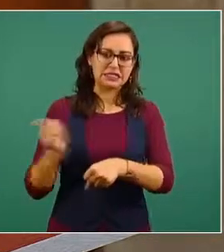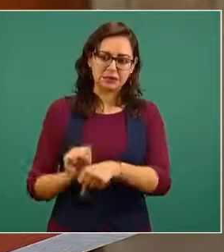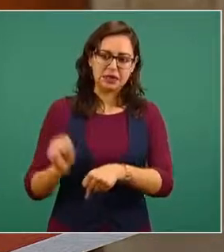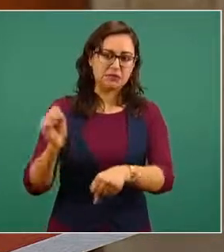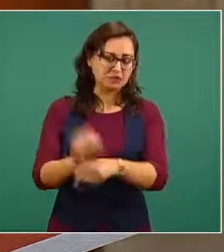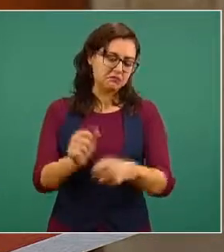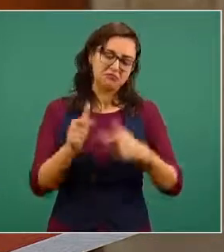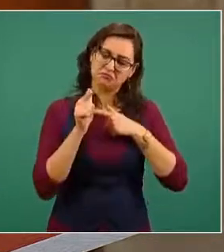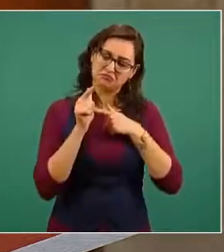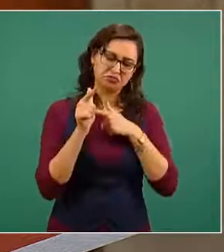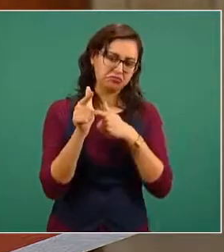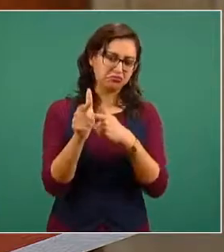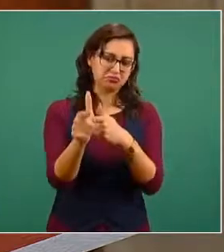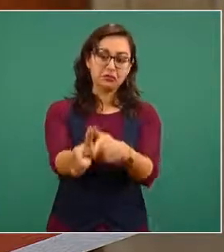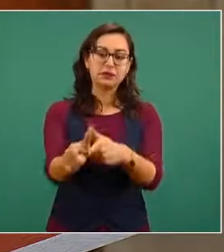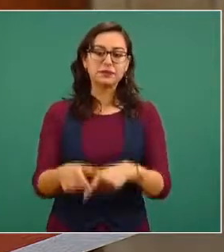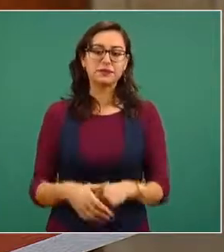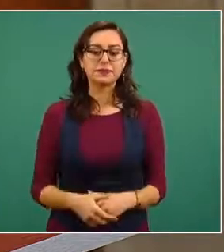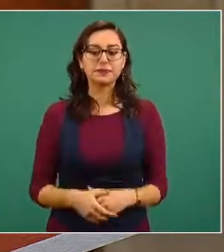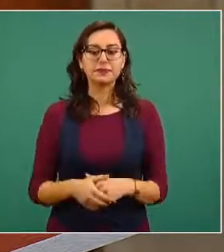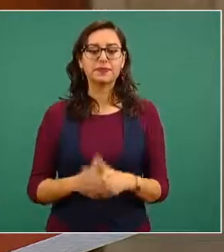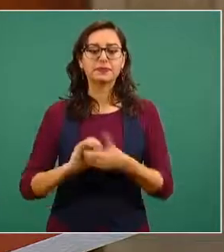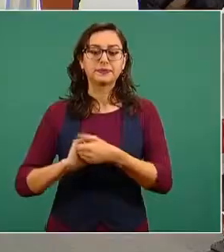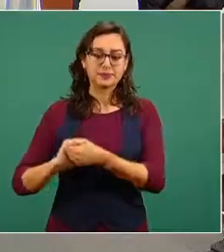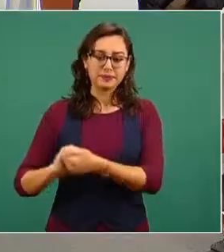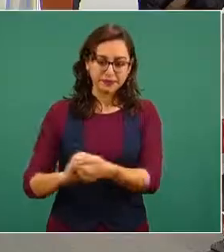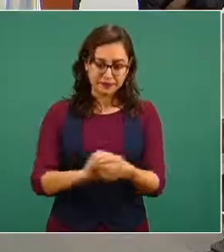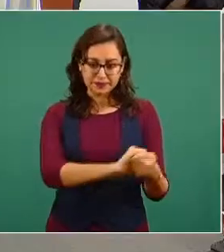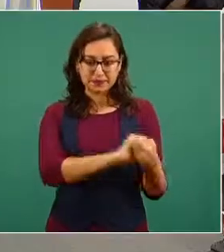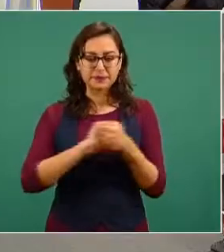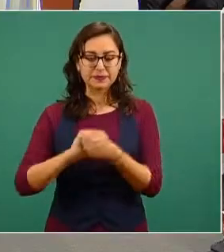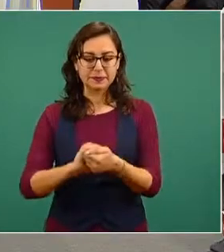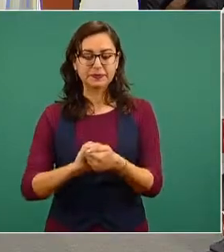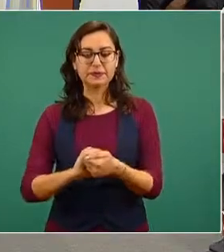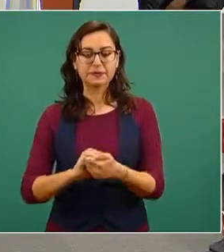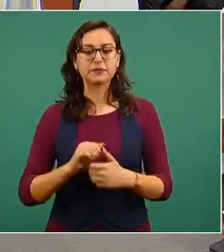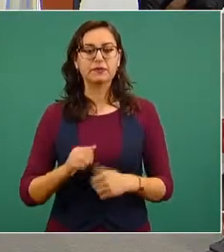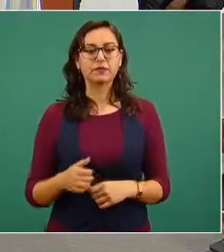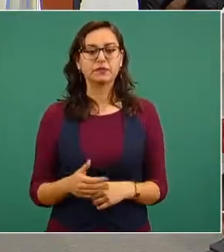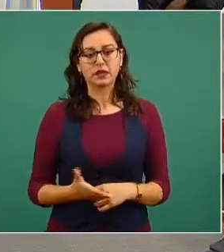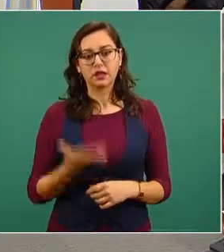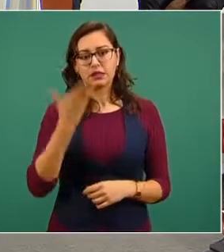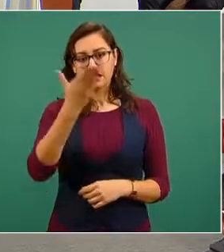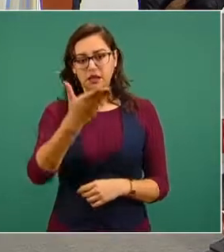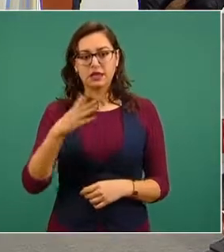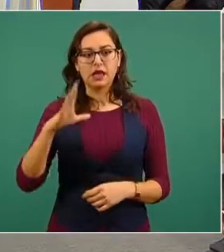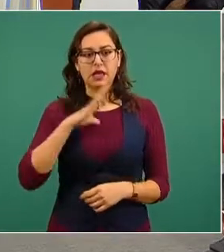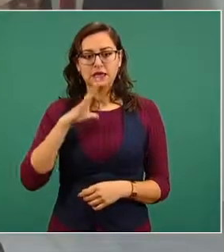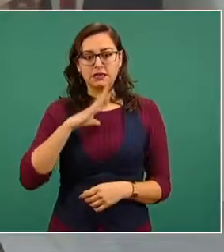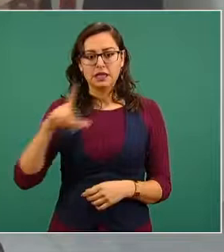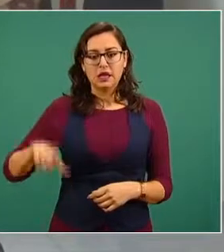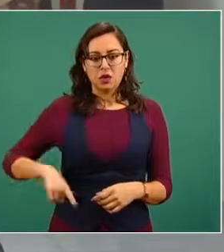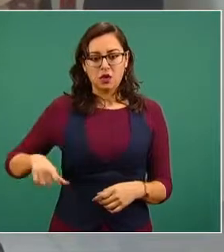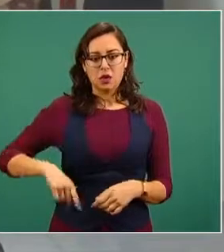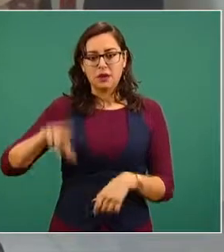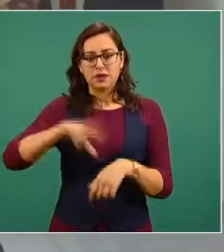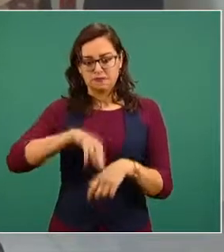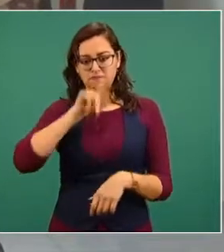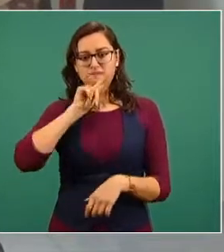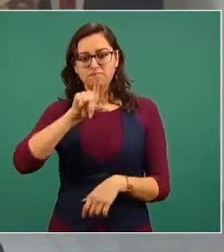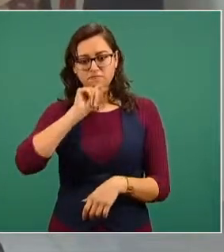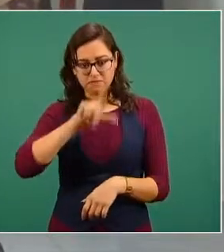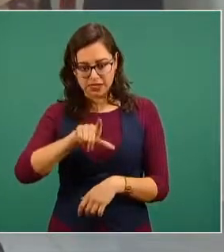el plan de vacunación un saludo también al ciudadano gobernador de Jalisco